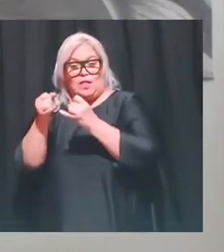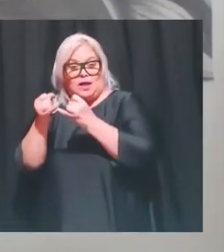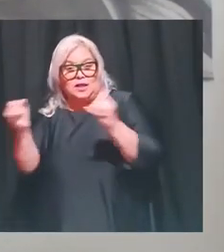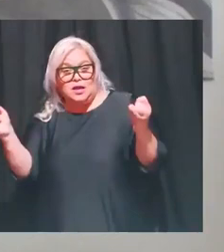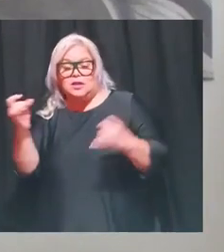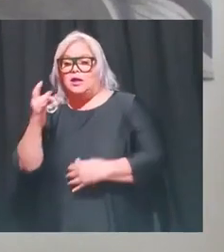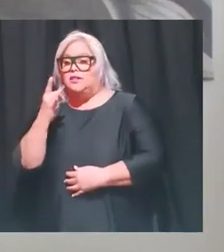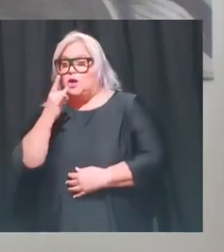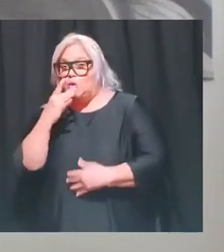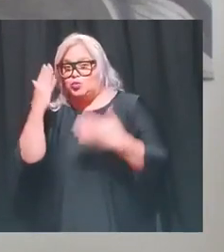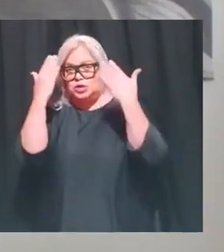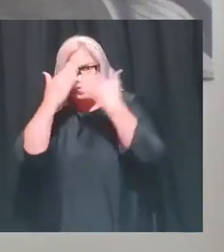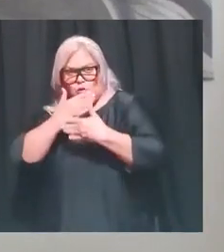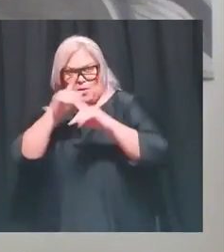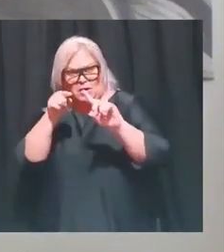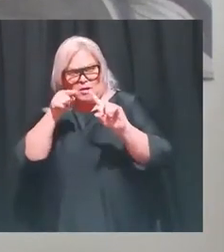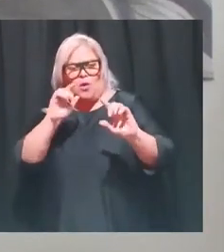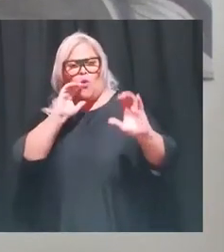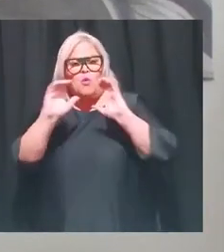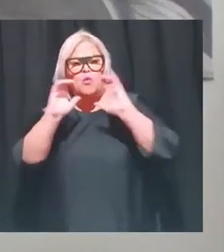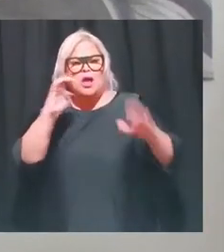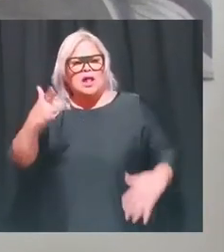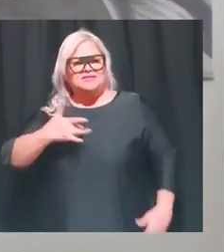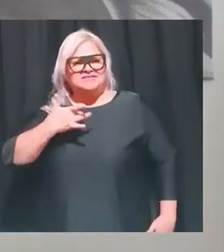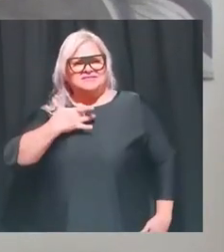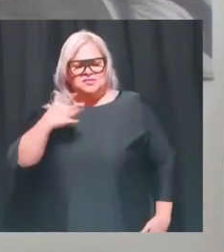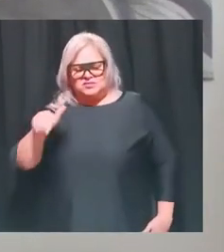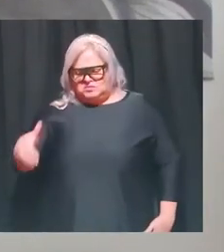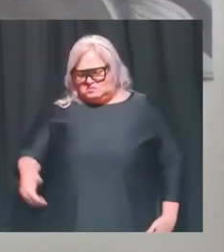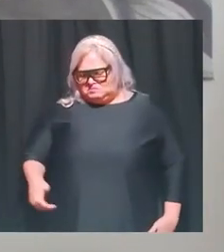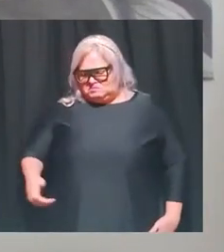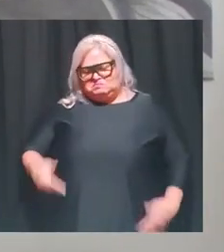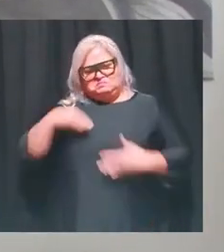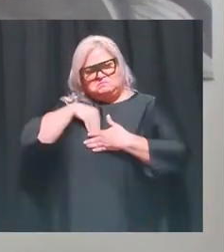para comunicar algo que uno está sintiendo.